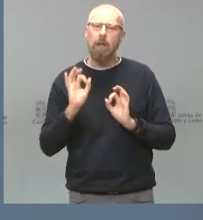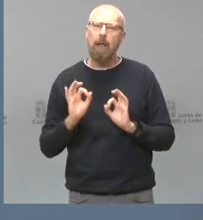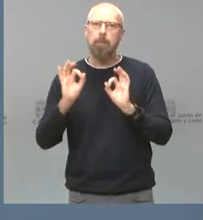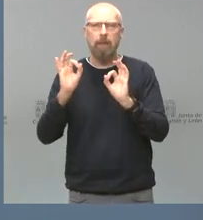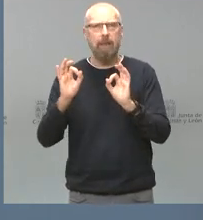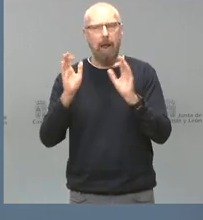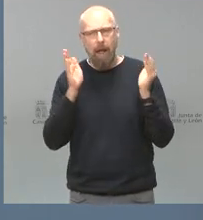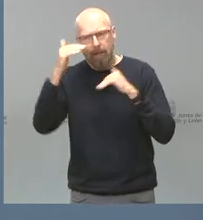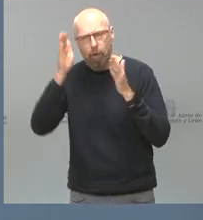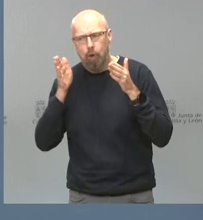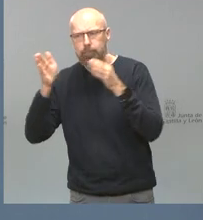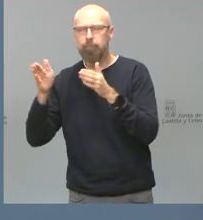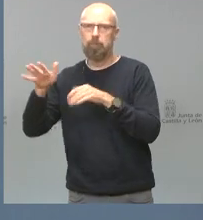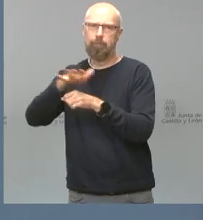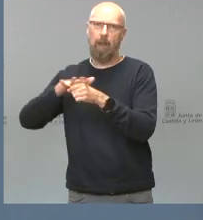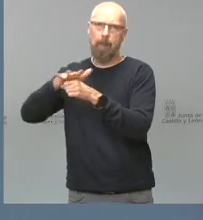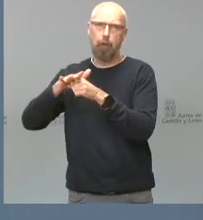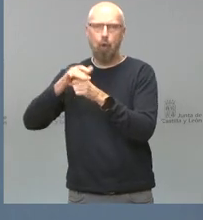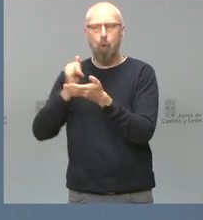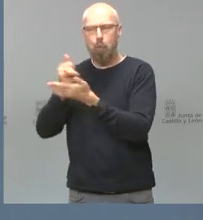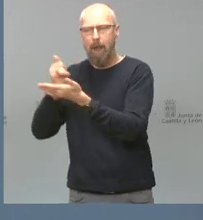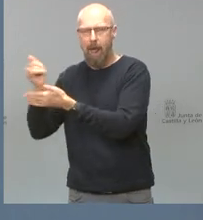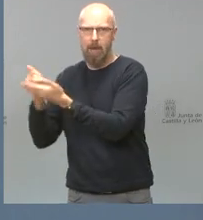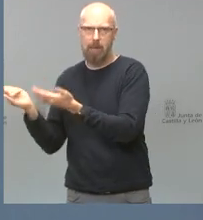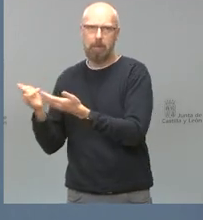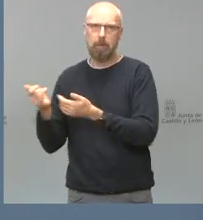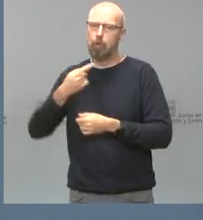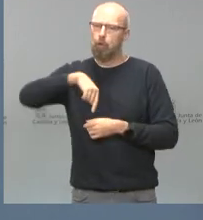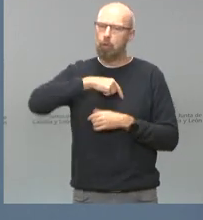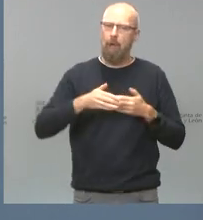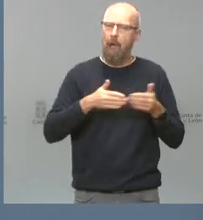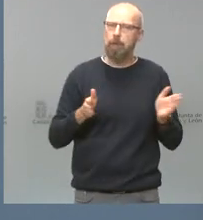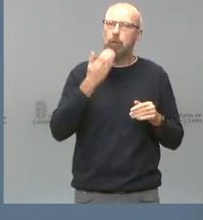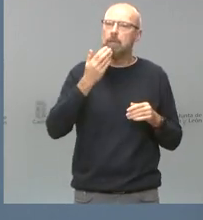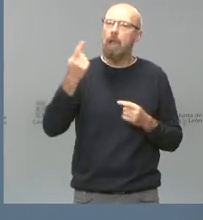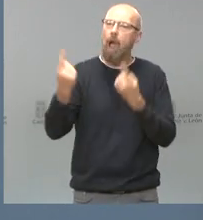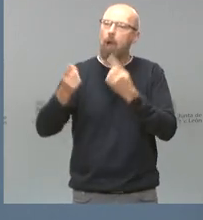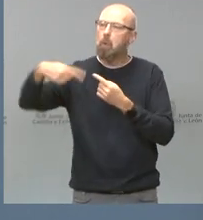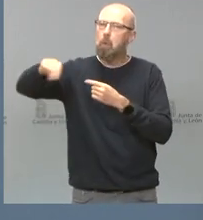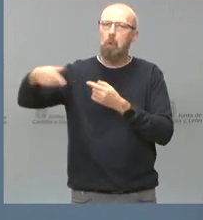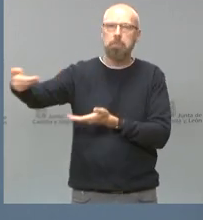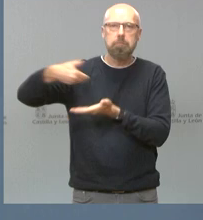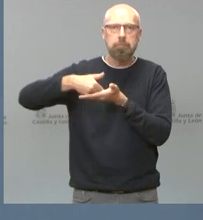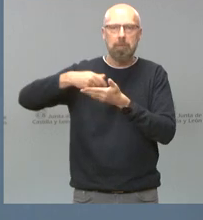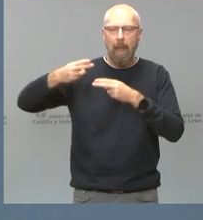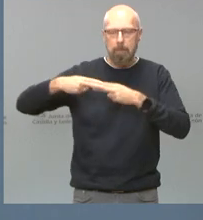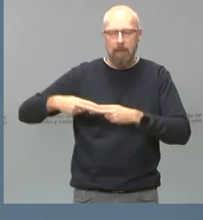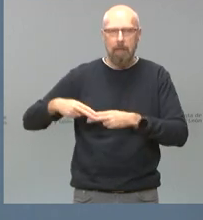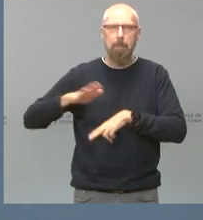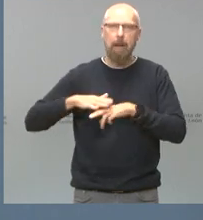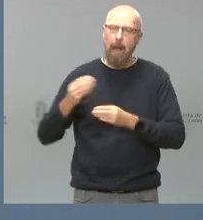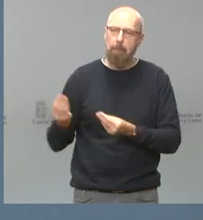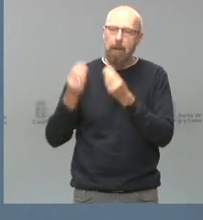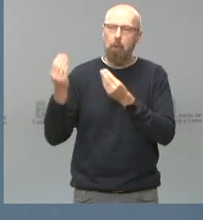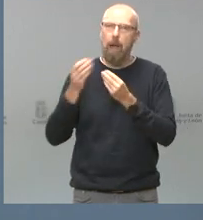rural de nuestra comunidad autónoma. Son las líneas generales. Tenemos nuestra mano abierta y si hubiera enmiendas que ayudan a mejorar el texto sin romper estos